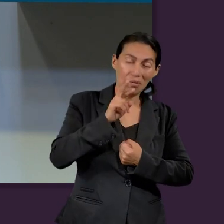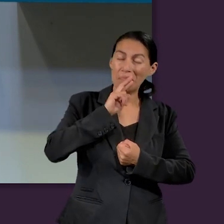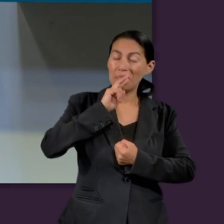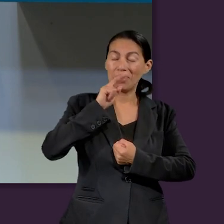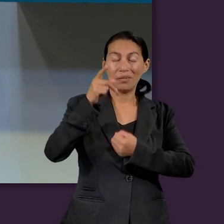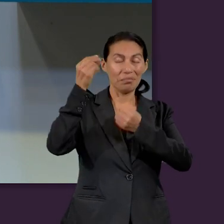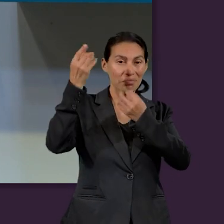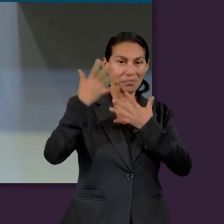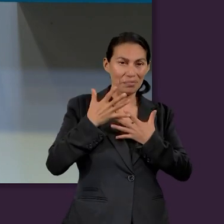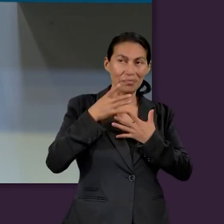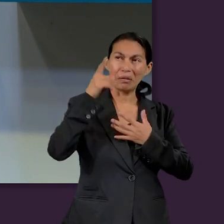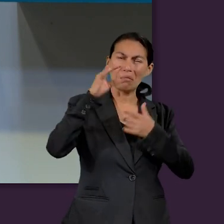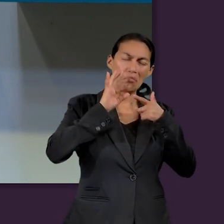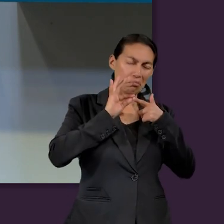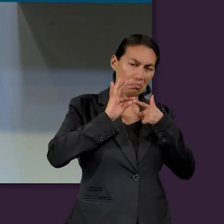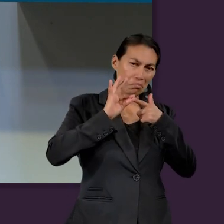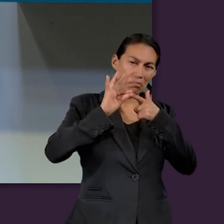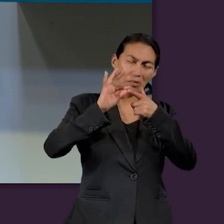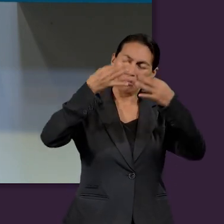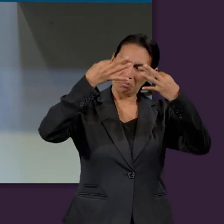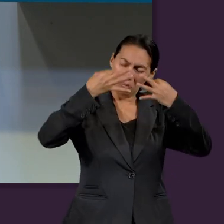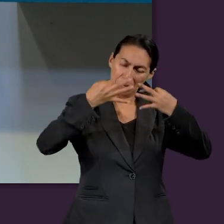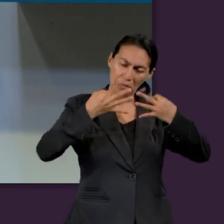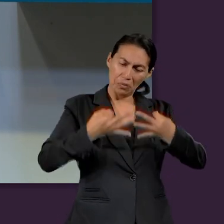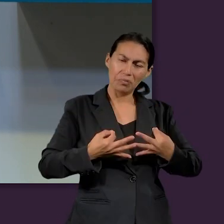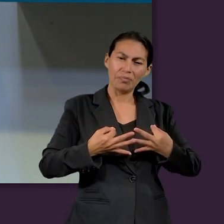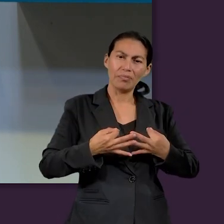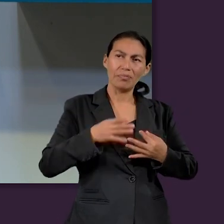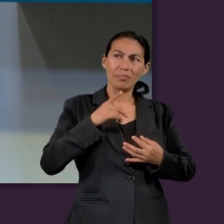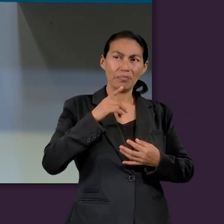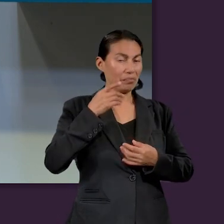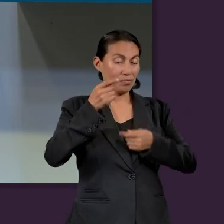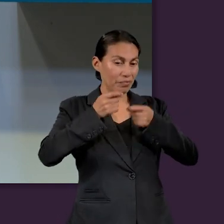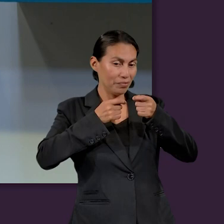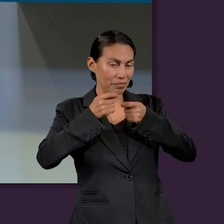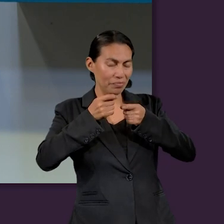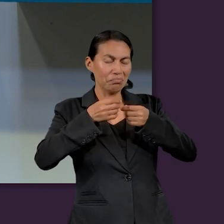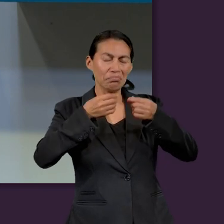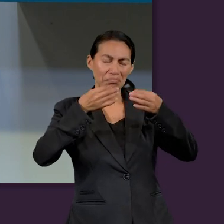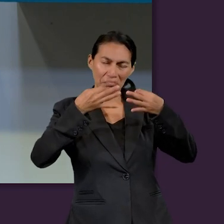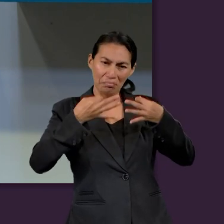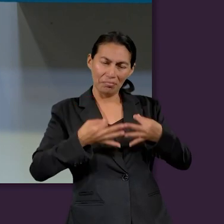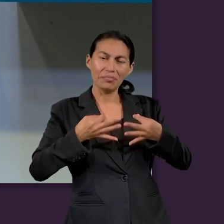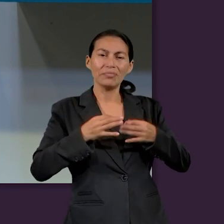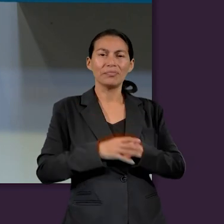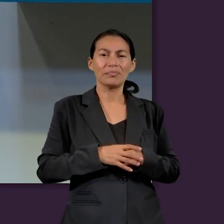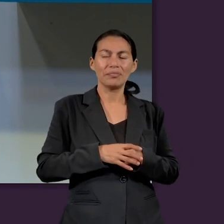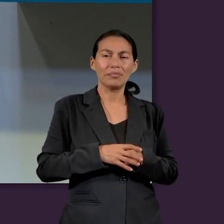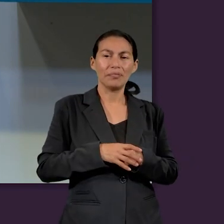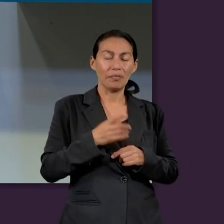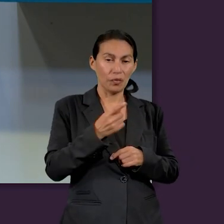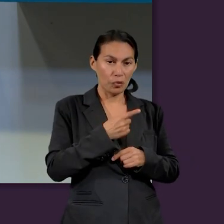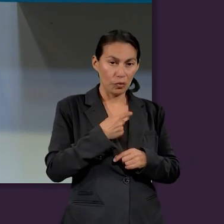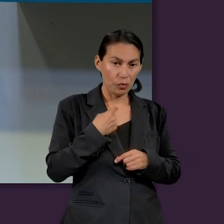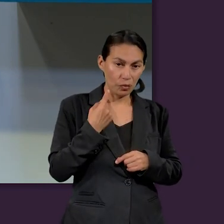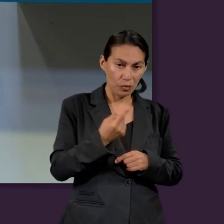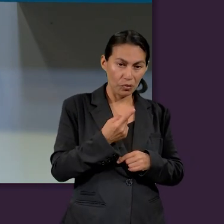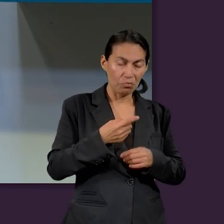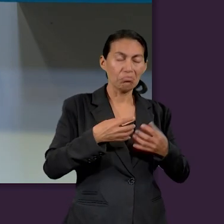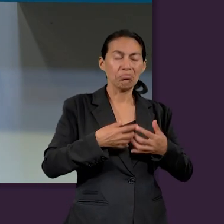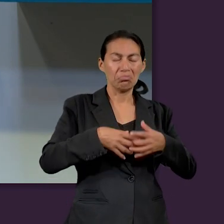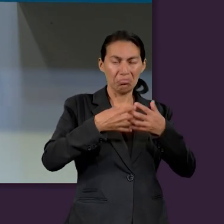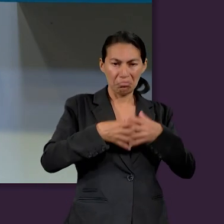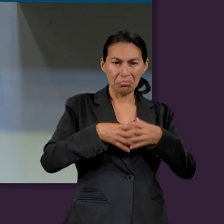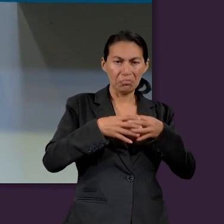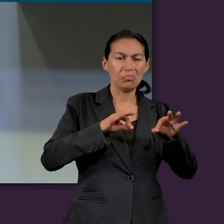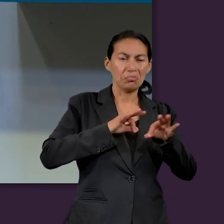respuesta. Tenemos la guía perfecta, tenemos el control seguro de que vamos